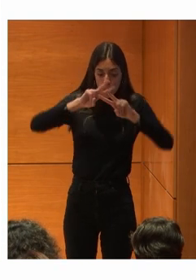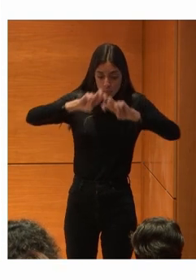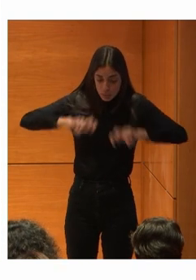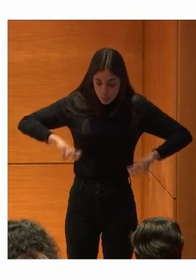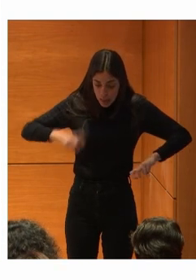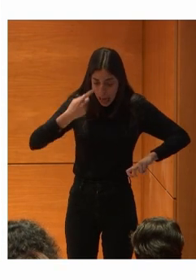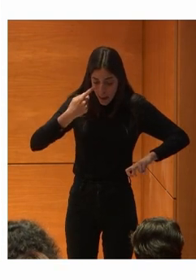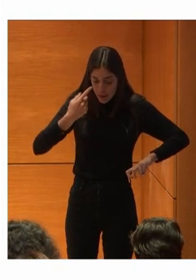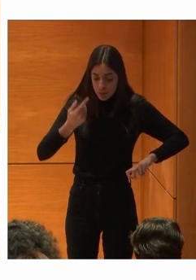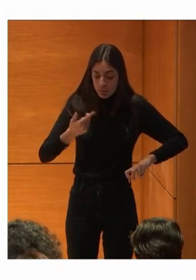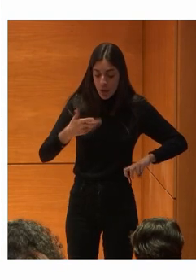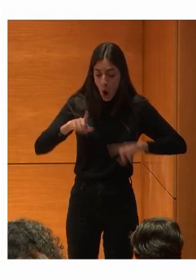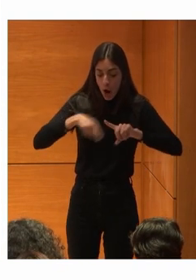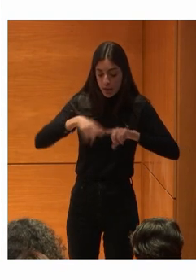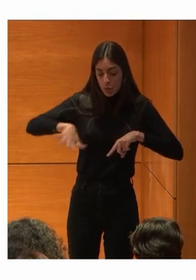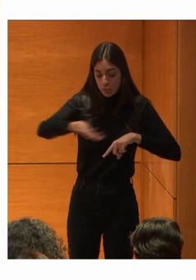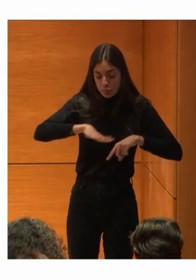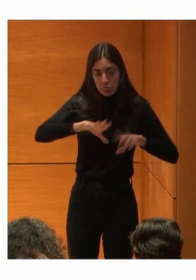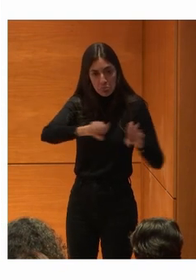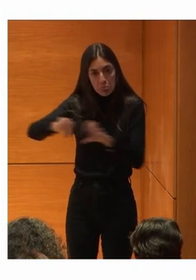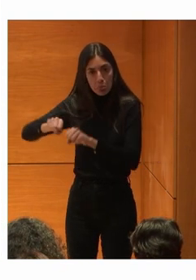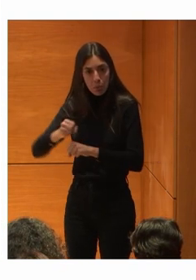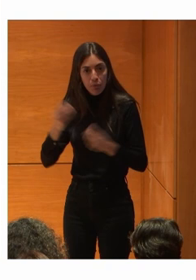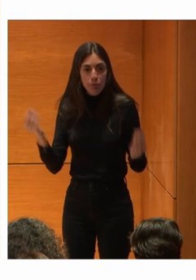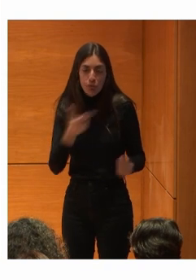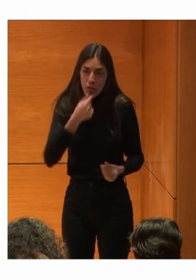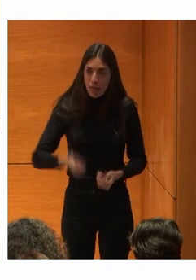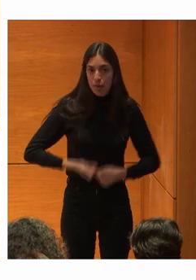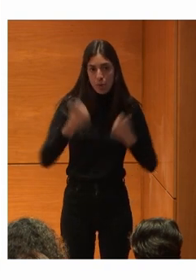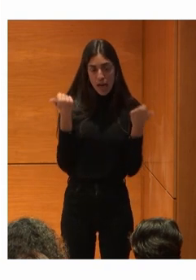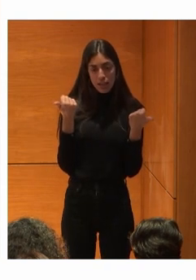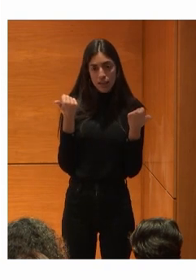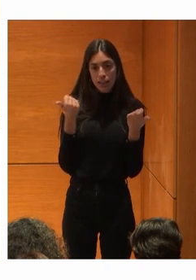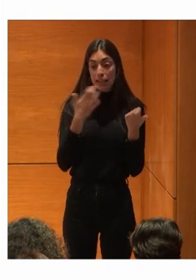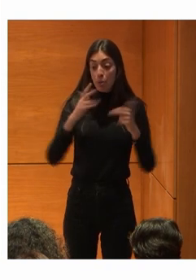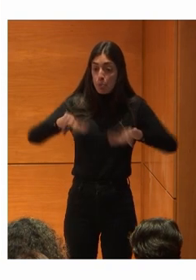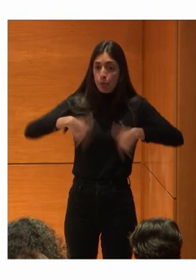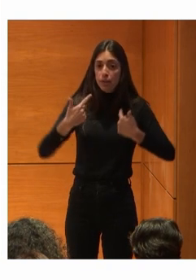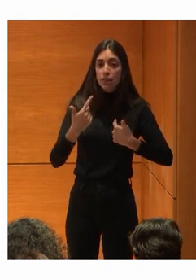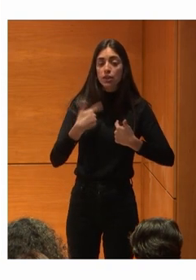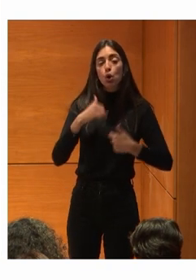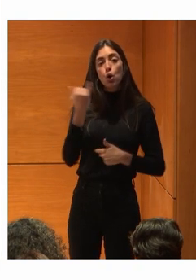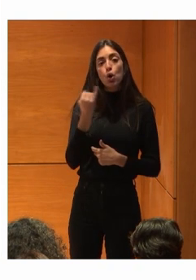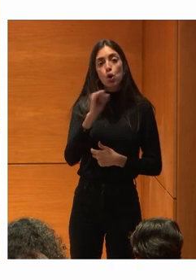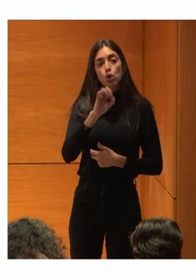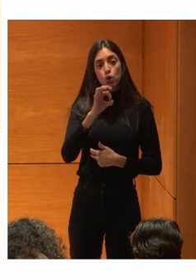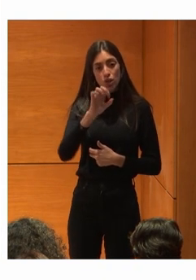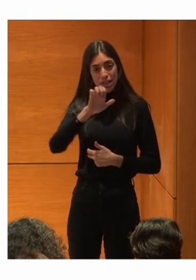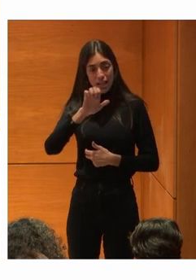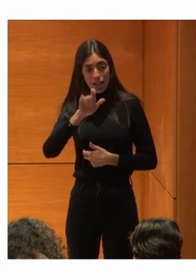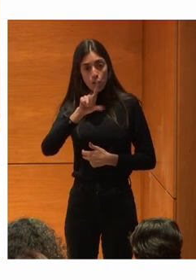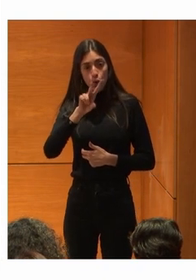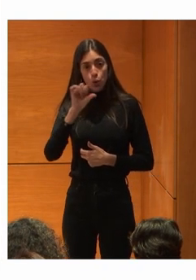conquistar nuevos espacios Y si me permitís A José Luis Velázquez Que es